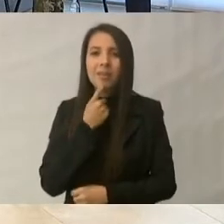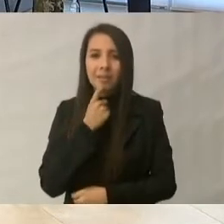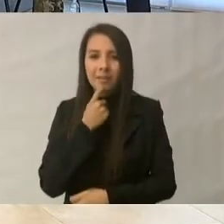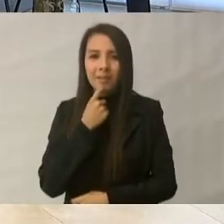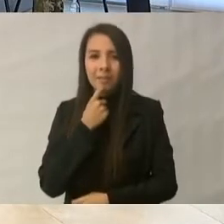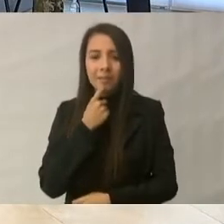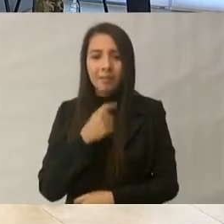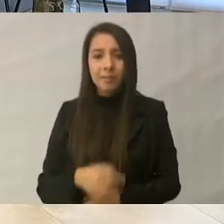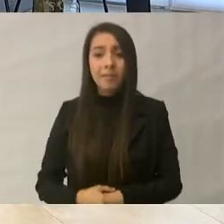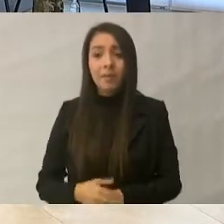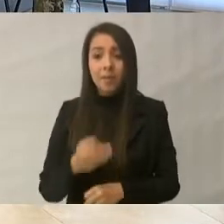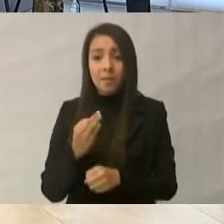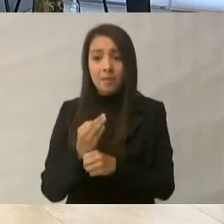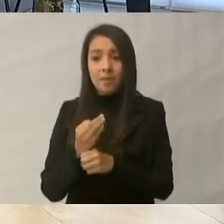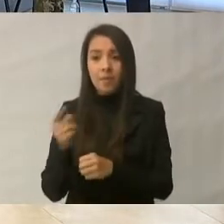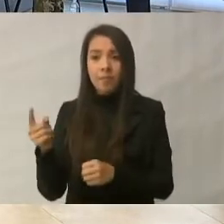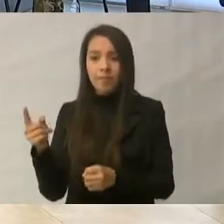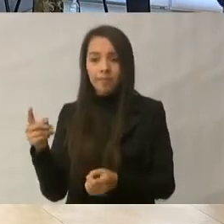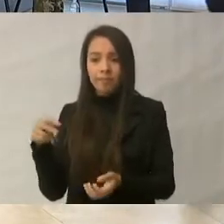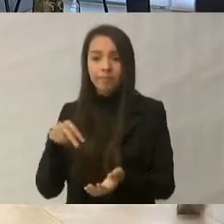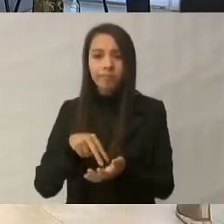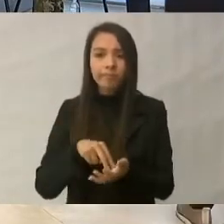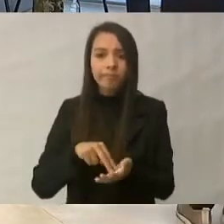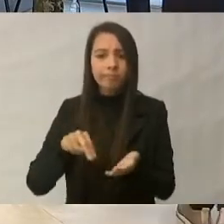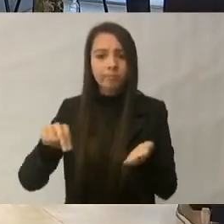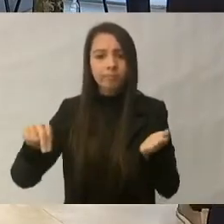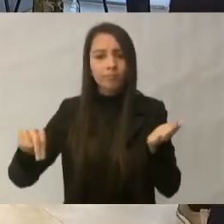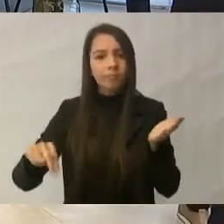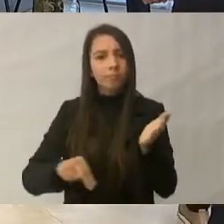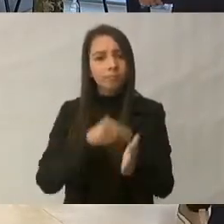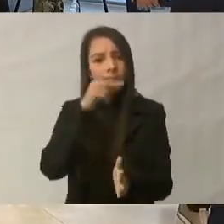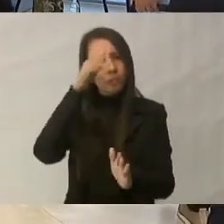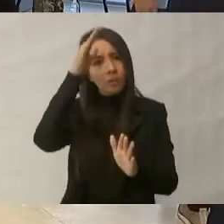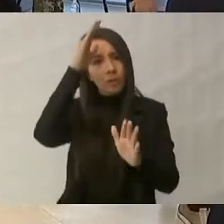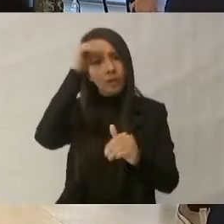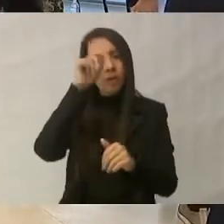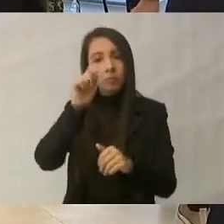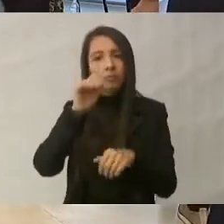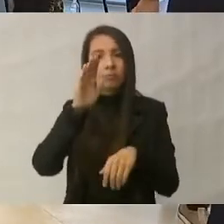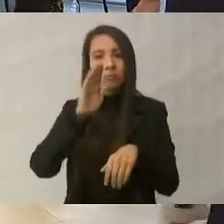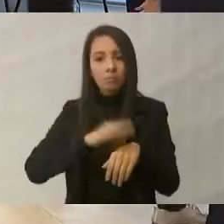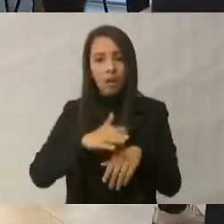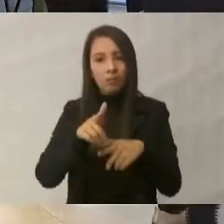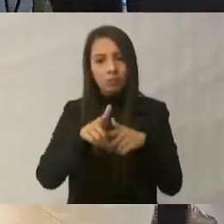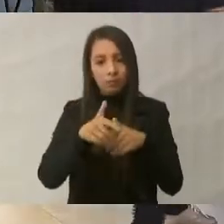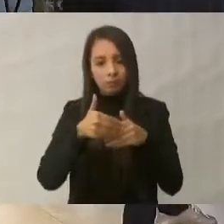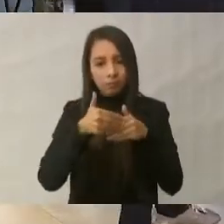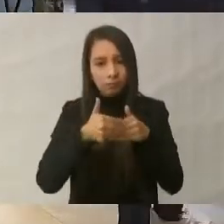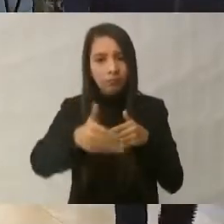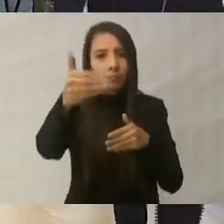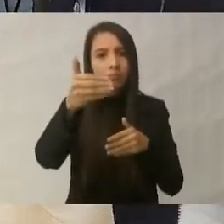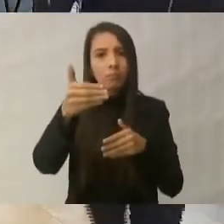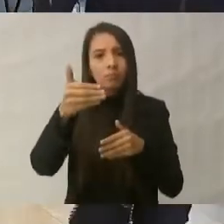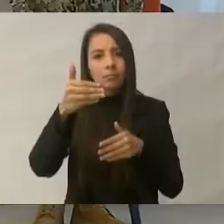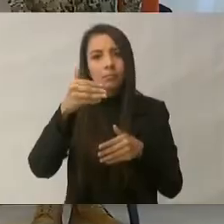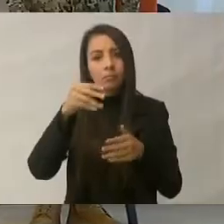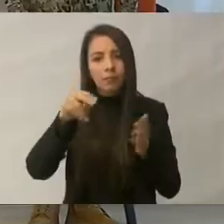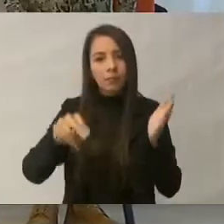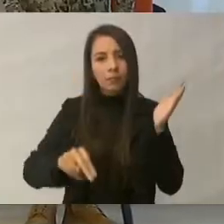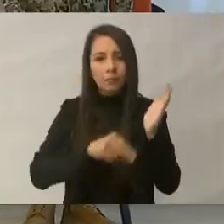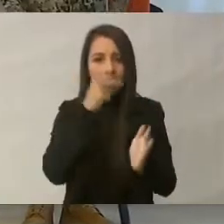Obrador realizará la firma del decreto que extiende los estímulos fiscales para la región fronteriza norte.